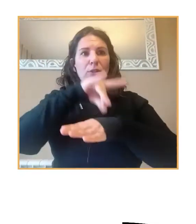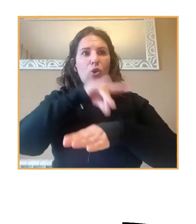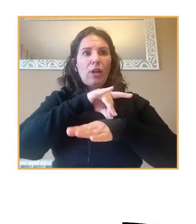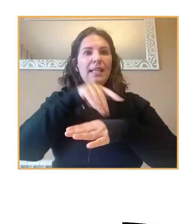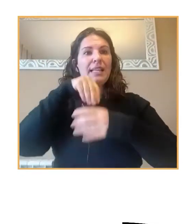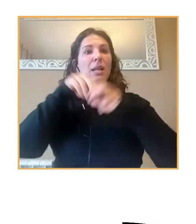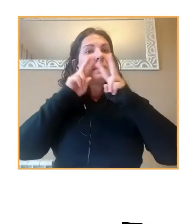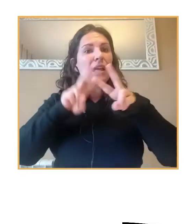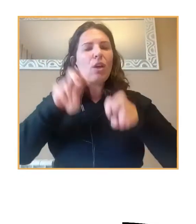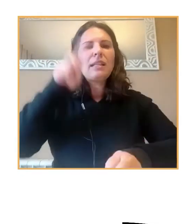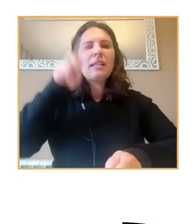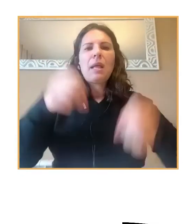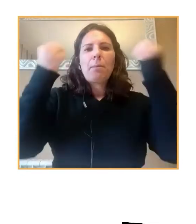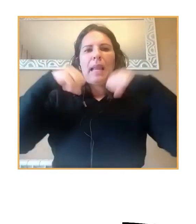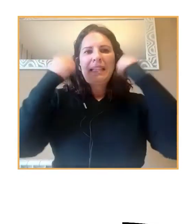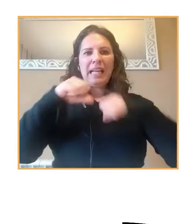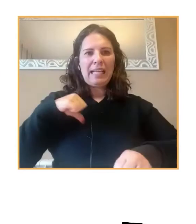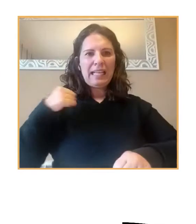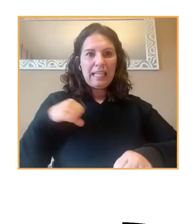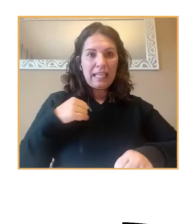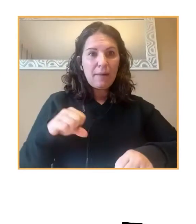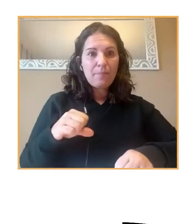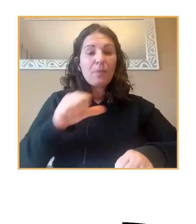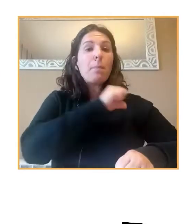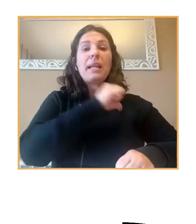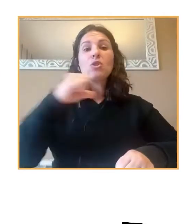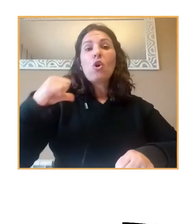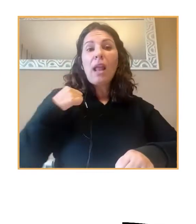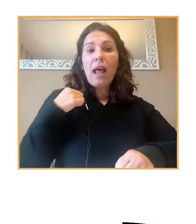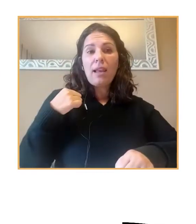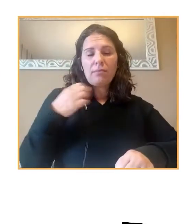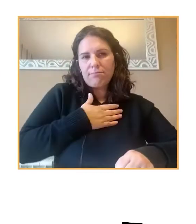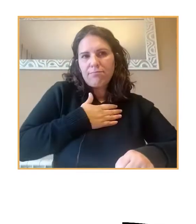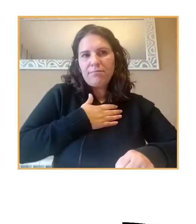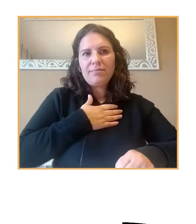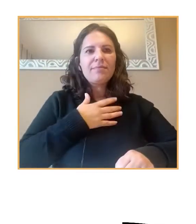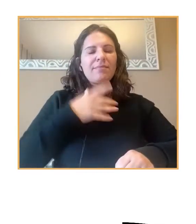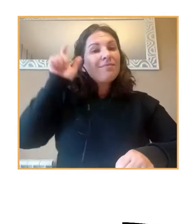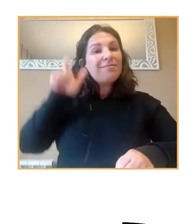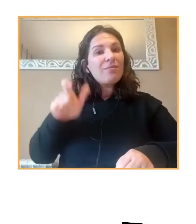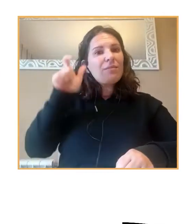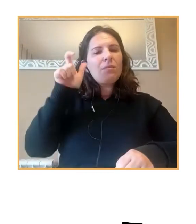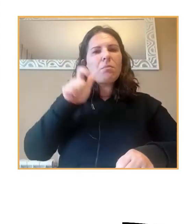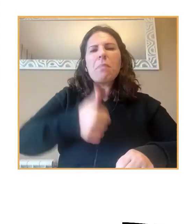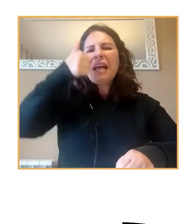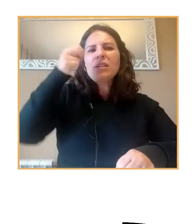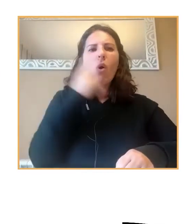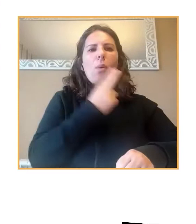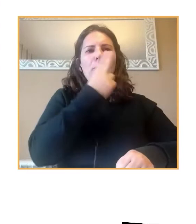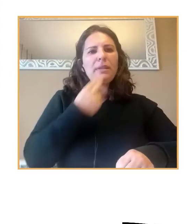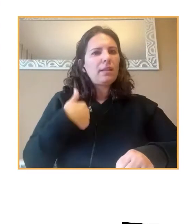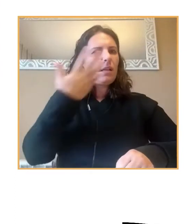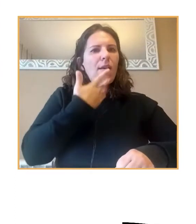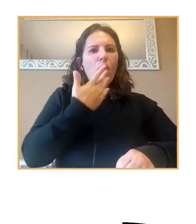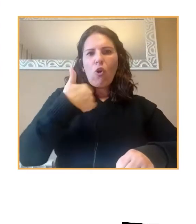como en la práctica clínica. A nivel personal, una nota personal, si me permite, la doctora Canals es una de las personas más comprometidas que yo conozco